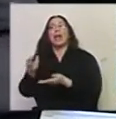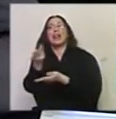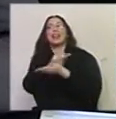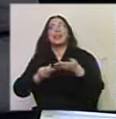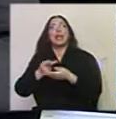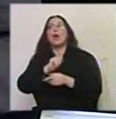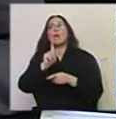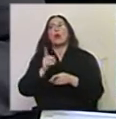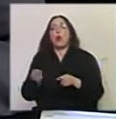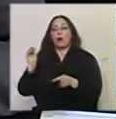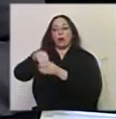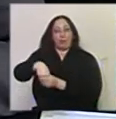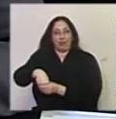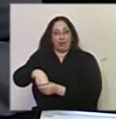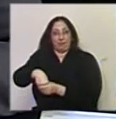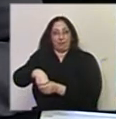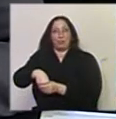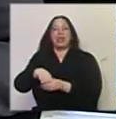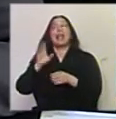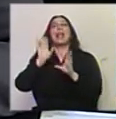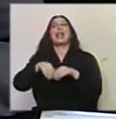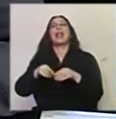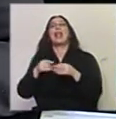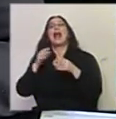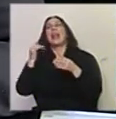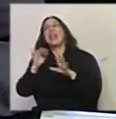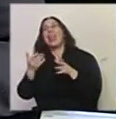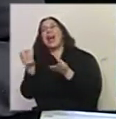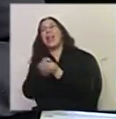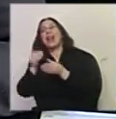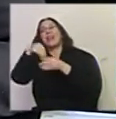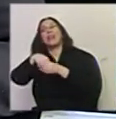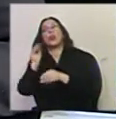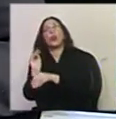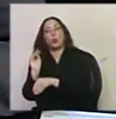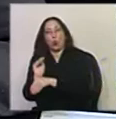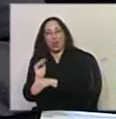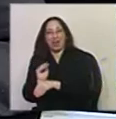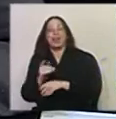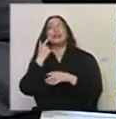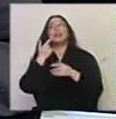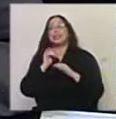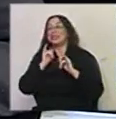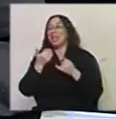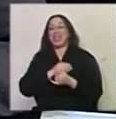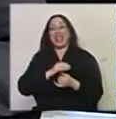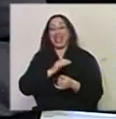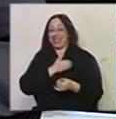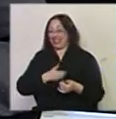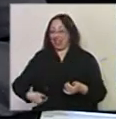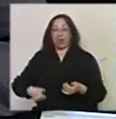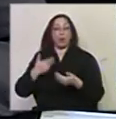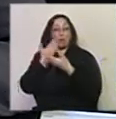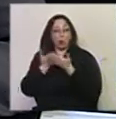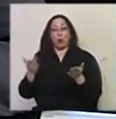pero no entrometerse en los contenidos culturales. Y de alguna manera el estado ha dado pruebas de la puesta